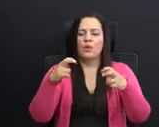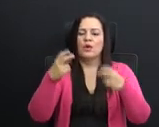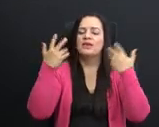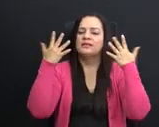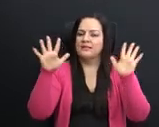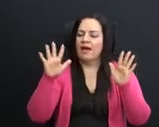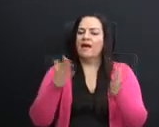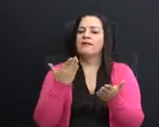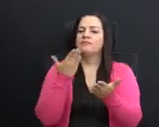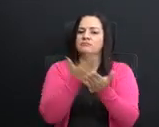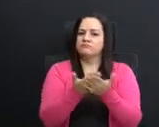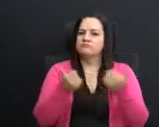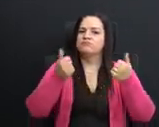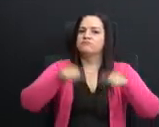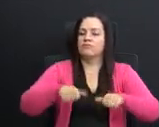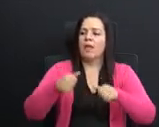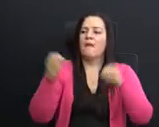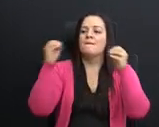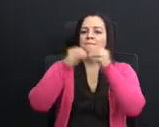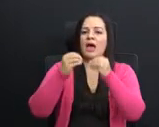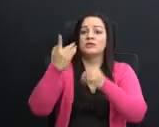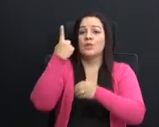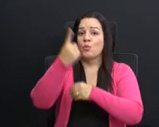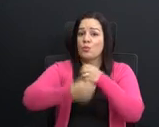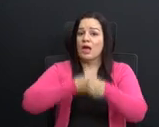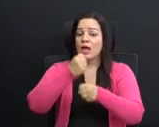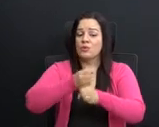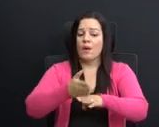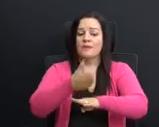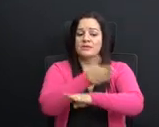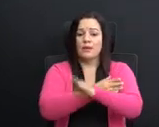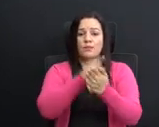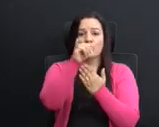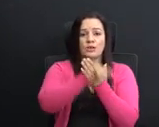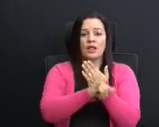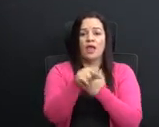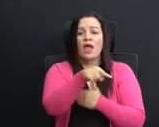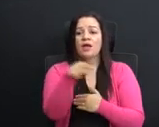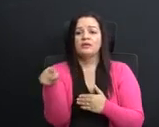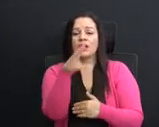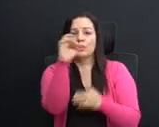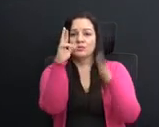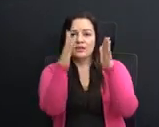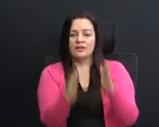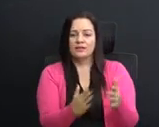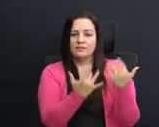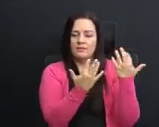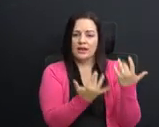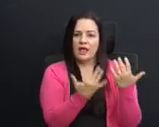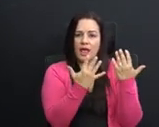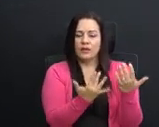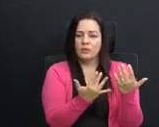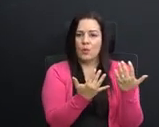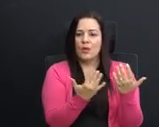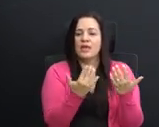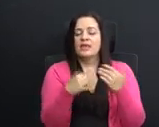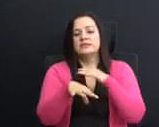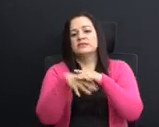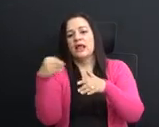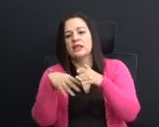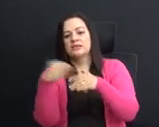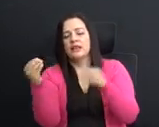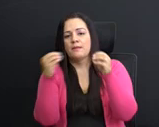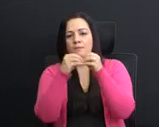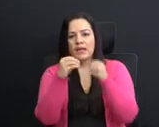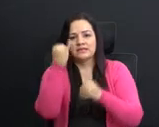a un acuerdo desde hace más de un año para avanzar en el proyecto y ahí tenemos a los costarricenses esperando. Mientras tanto salen y salen más